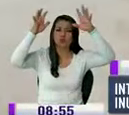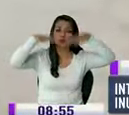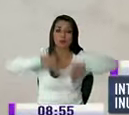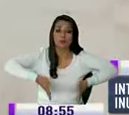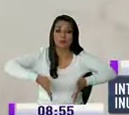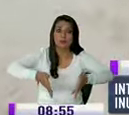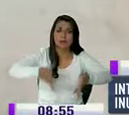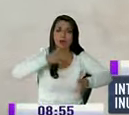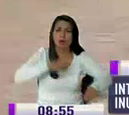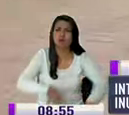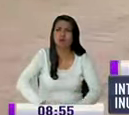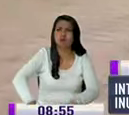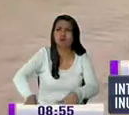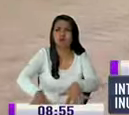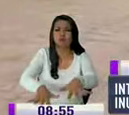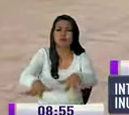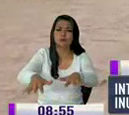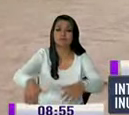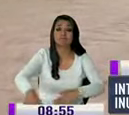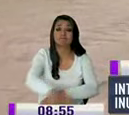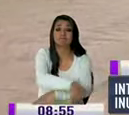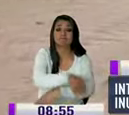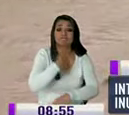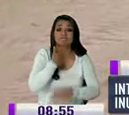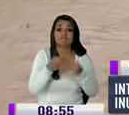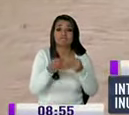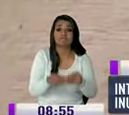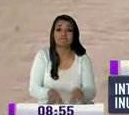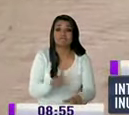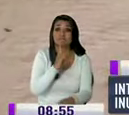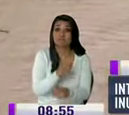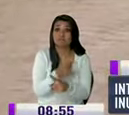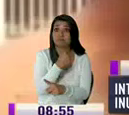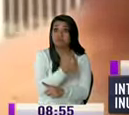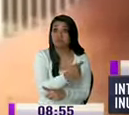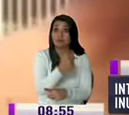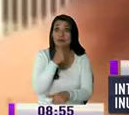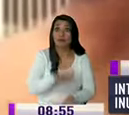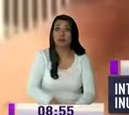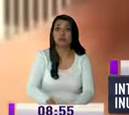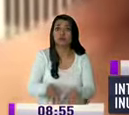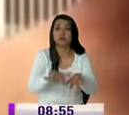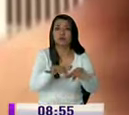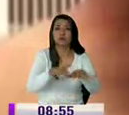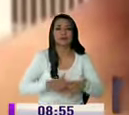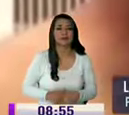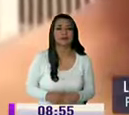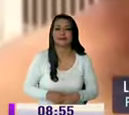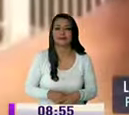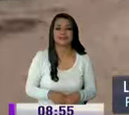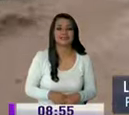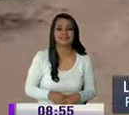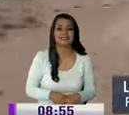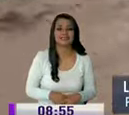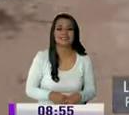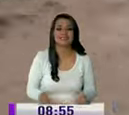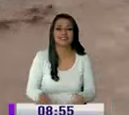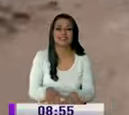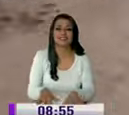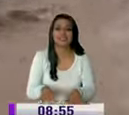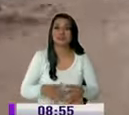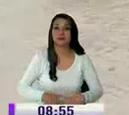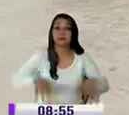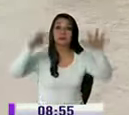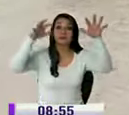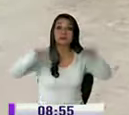vías y calles de este cantón a la gente llueve un poquito todadito el agua de la parte alta viene y no tiene por dónde el invierno que